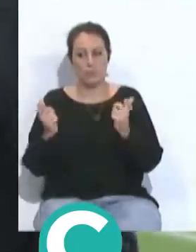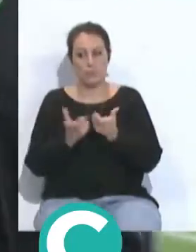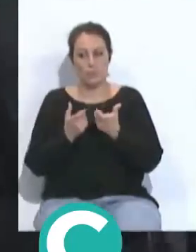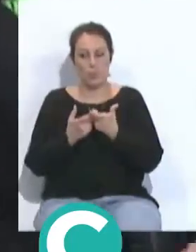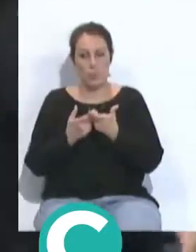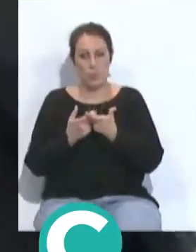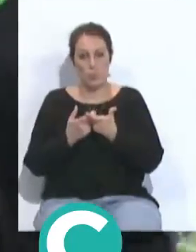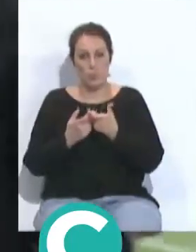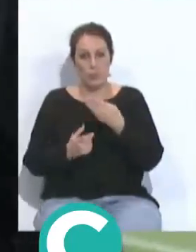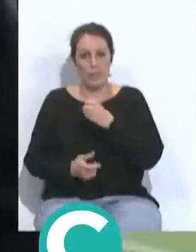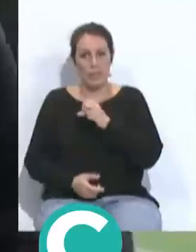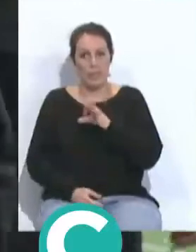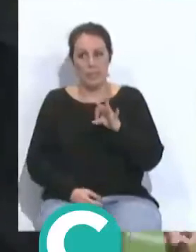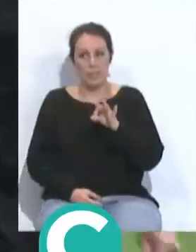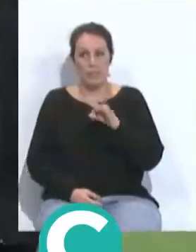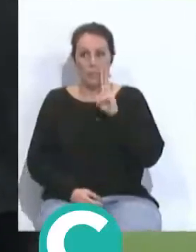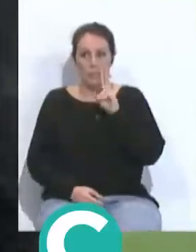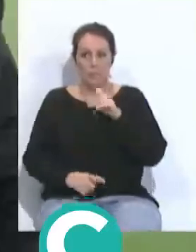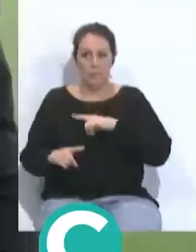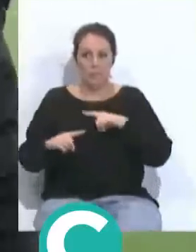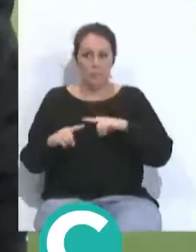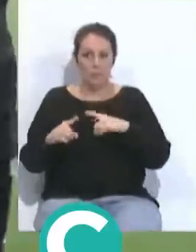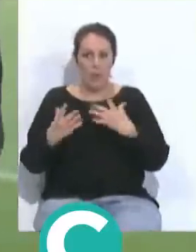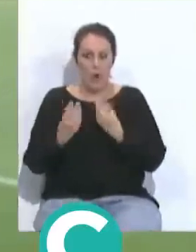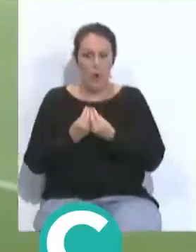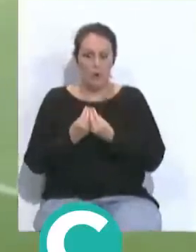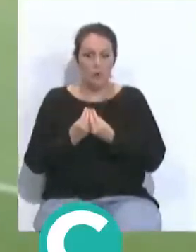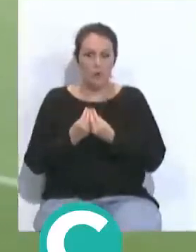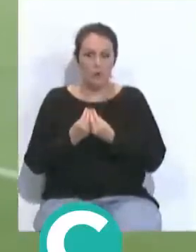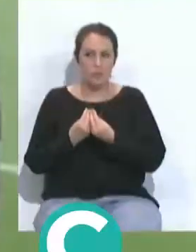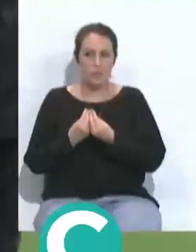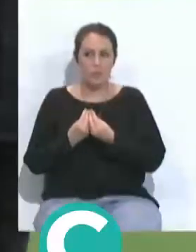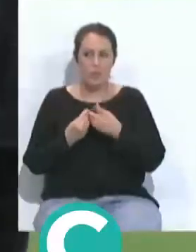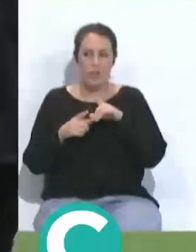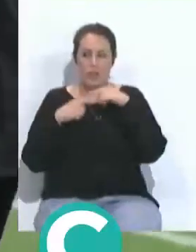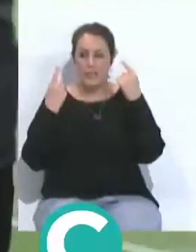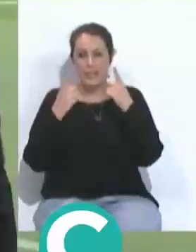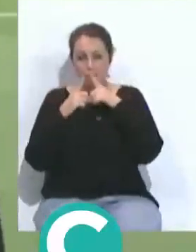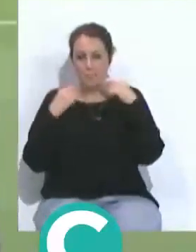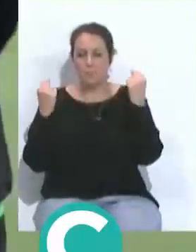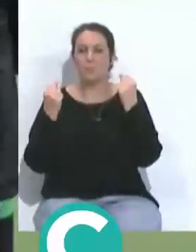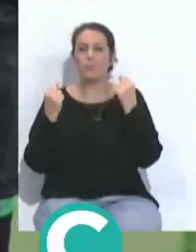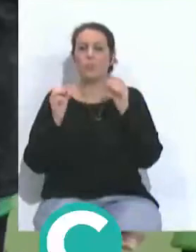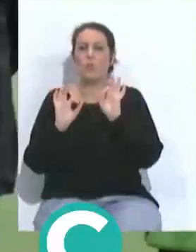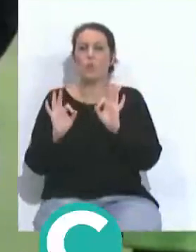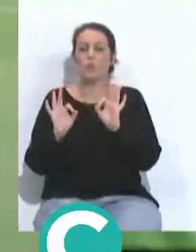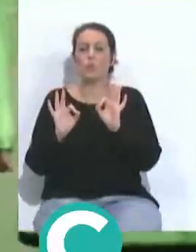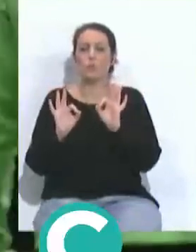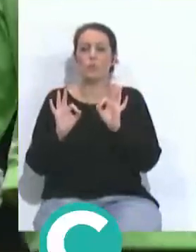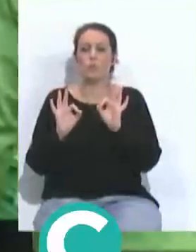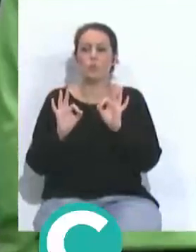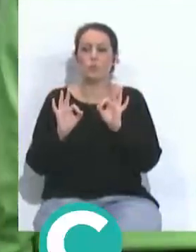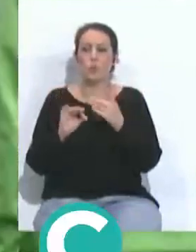Pellegrini vemos ahí a Pellegrini con bueno con la sonrisa justamente con